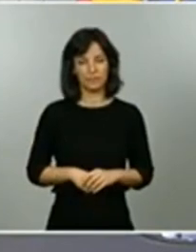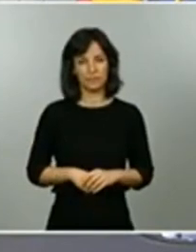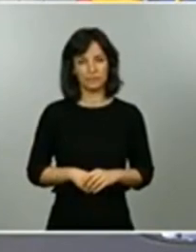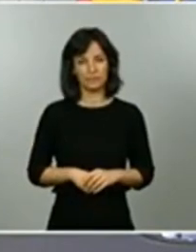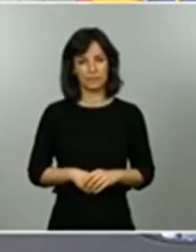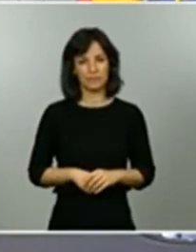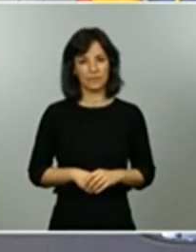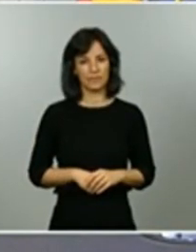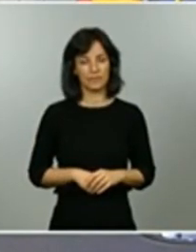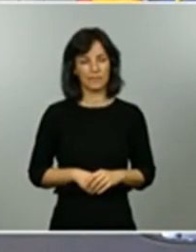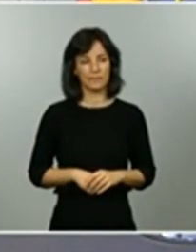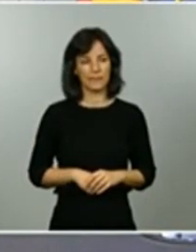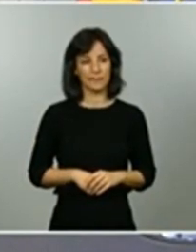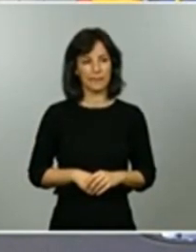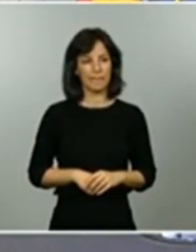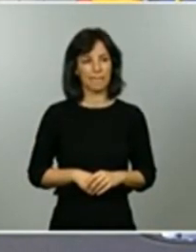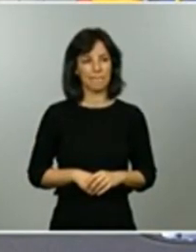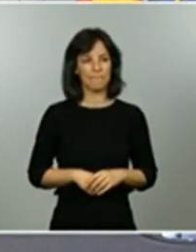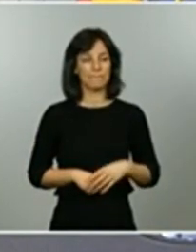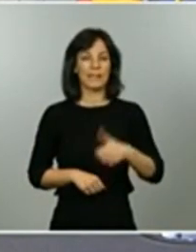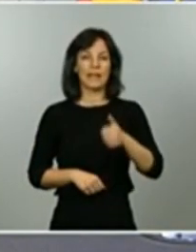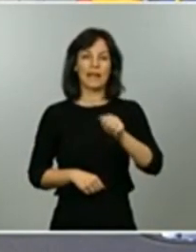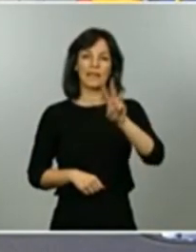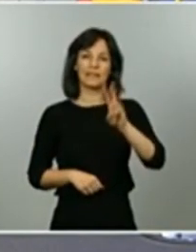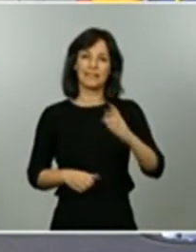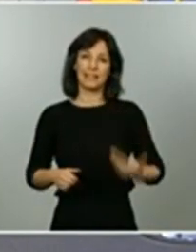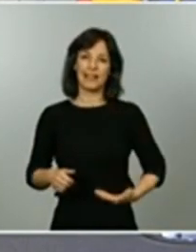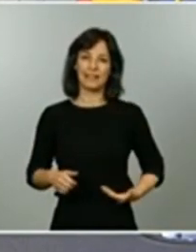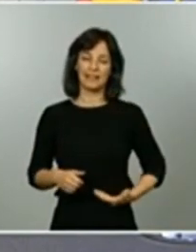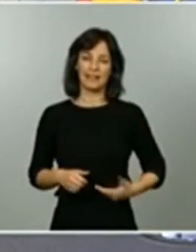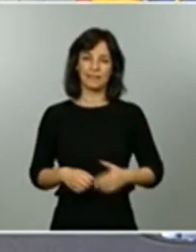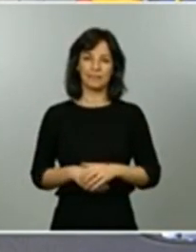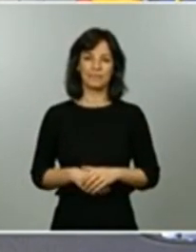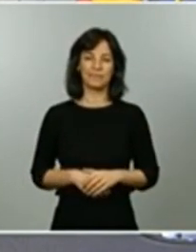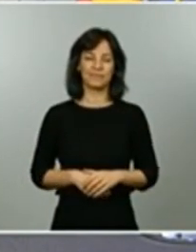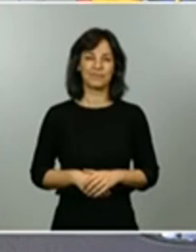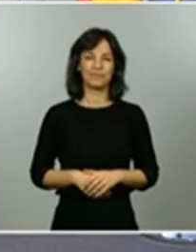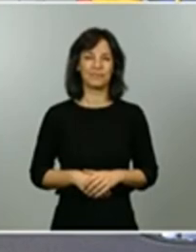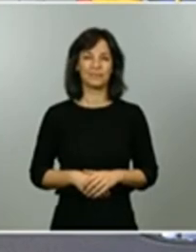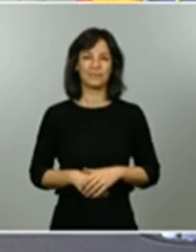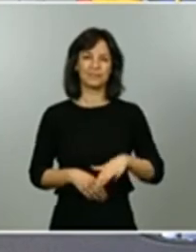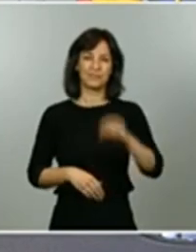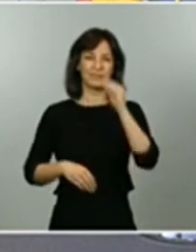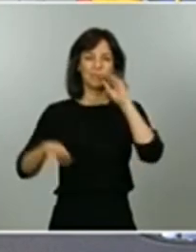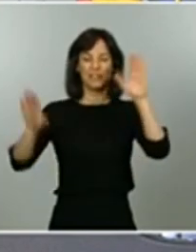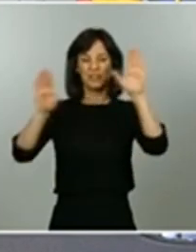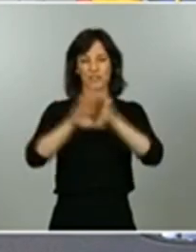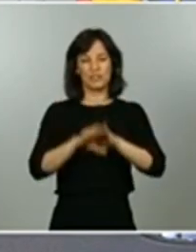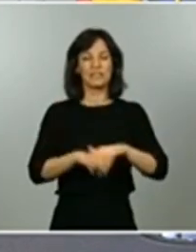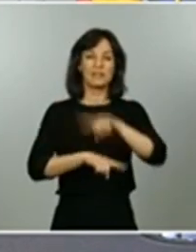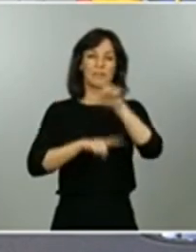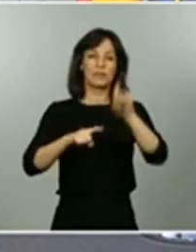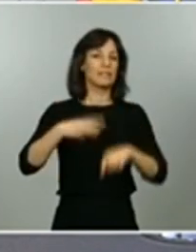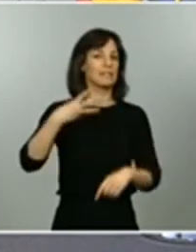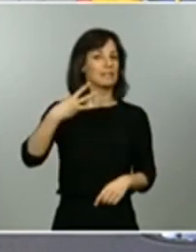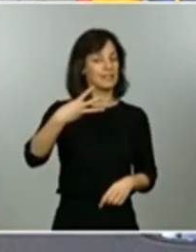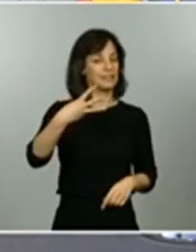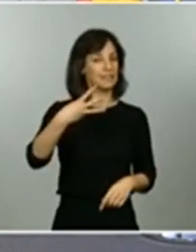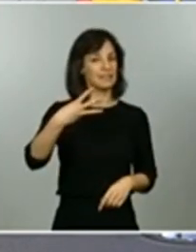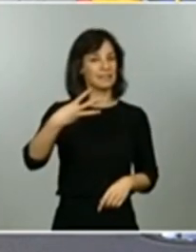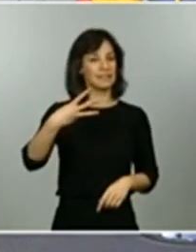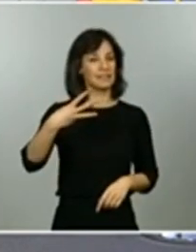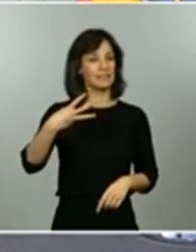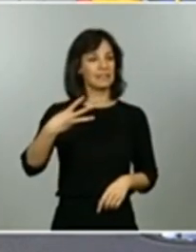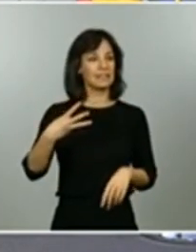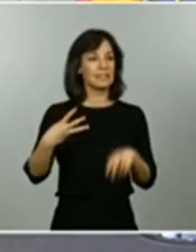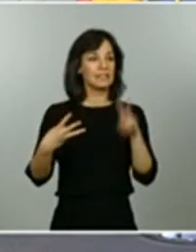Cadena 3 Argentina tiene la palabra Hola buenas noches a todos tres preguntas no sé si lo he visto bien en